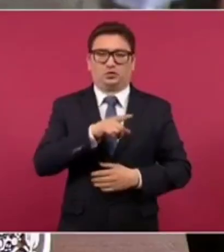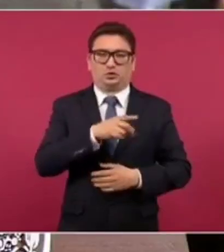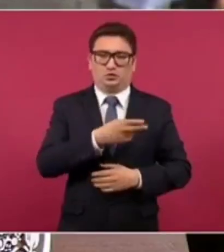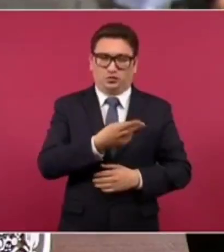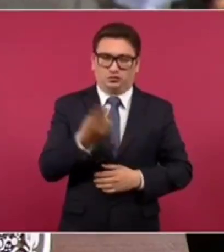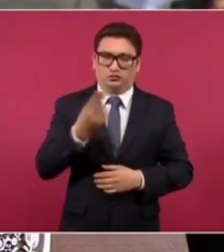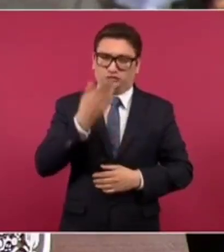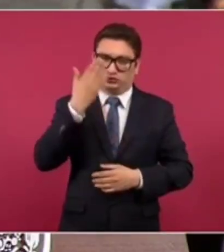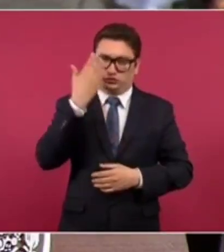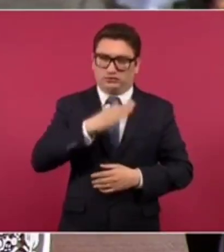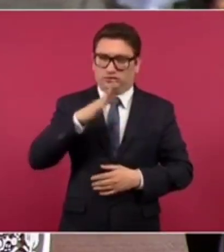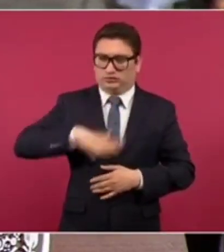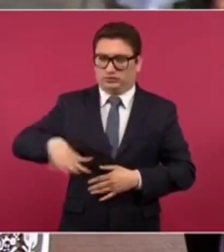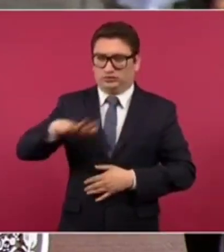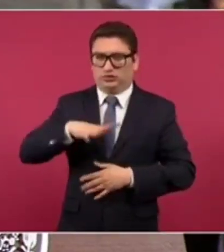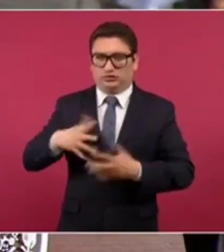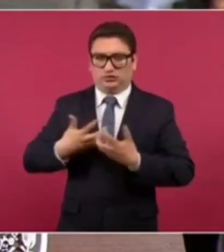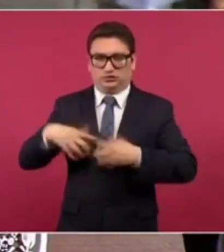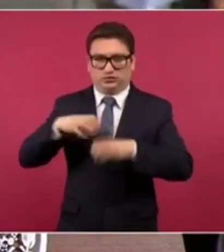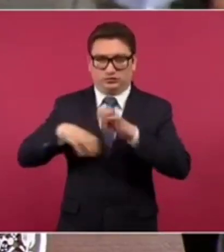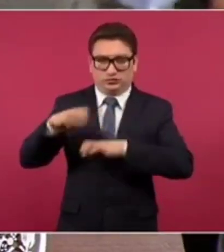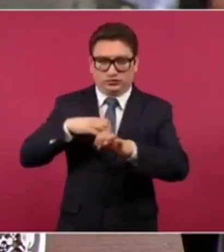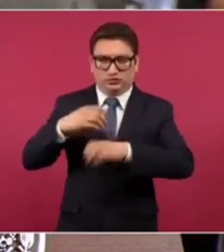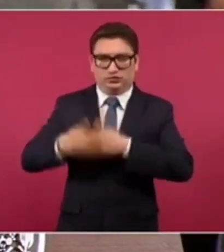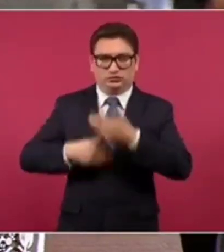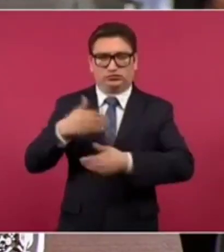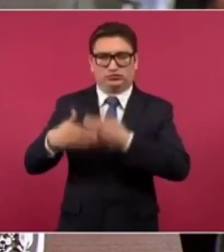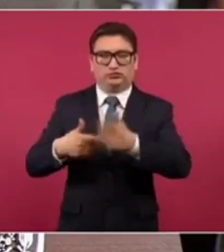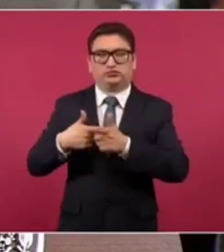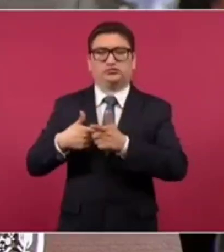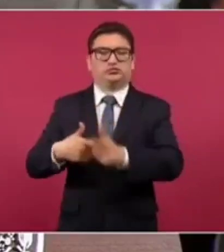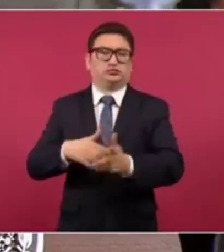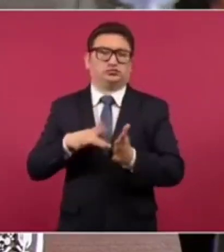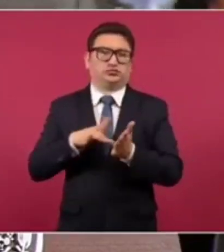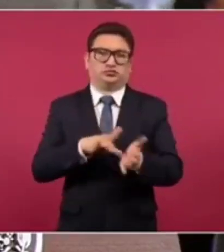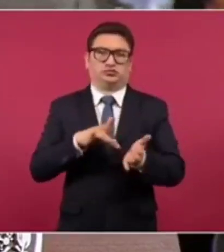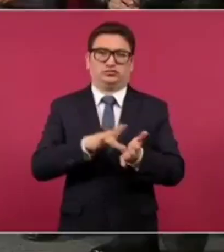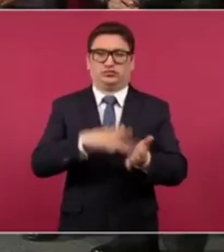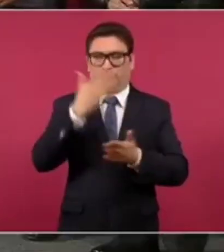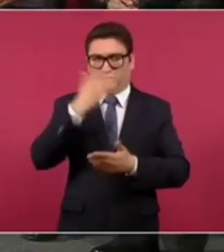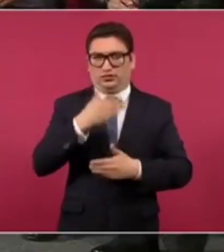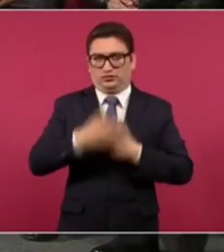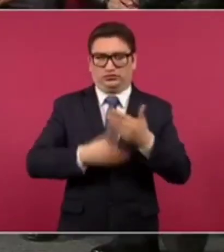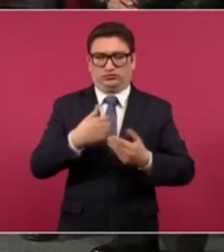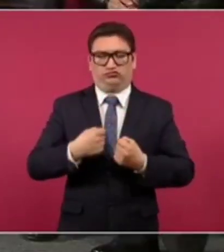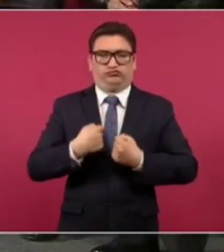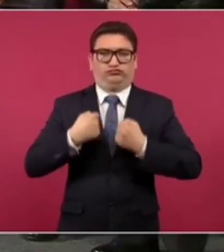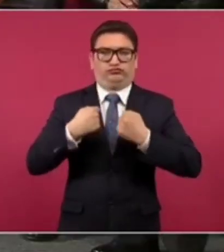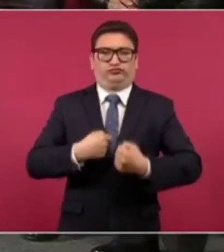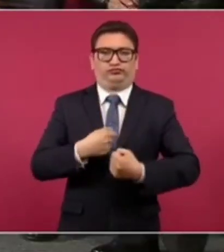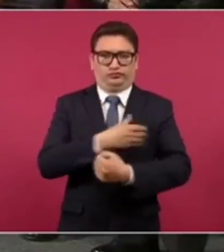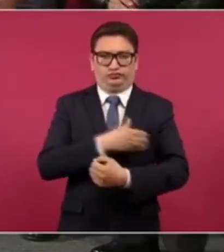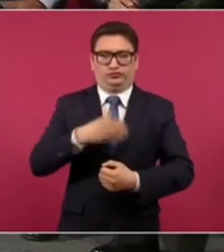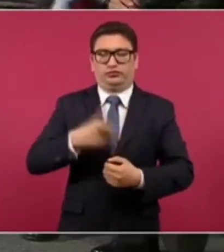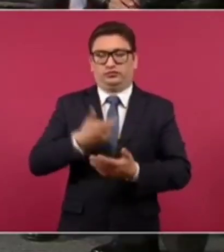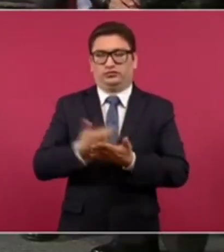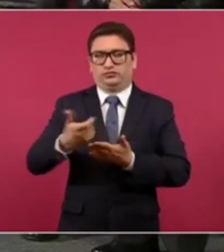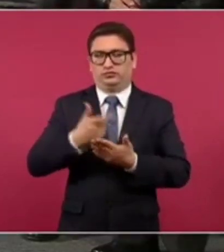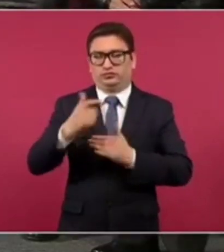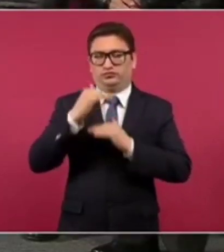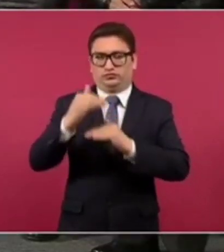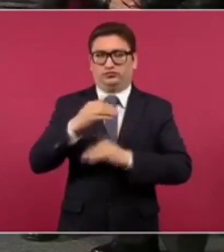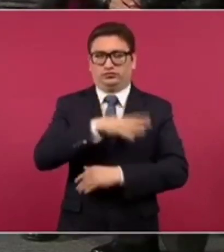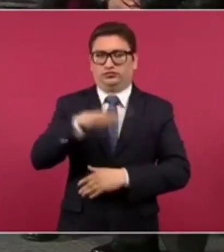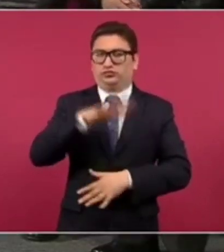El sector empresarial va a continuar apoyando este proceso de empoderamiento del salario mínimo general